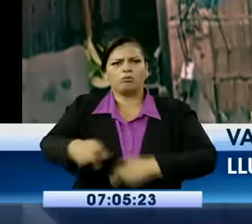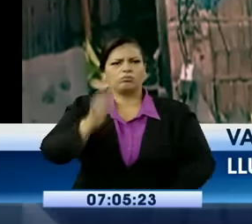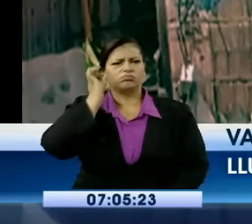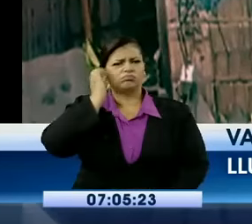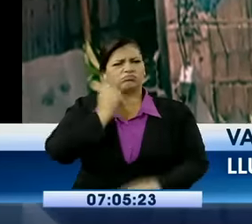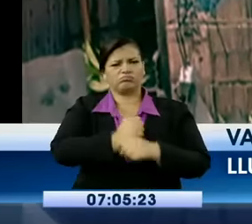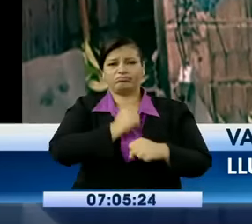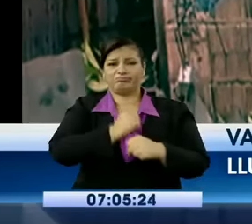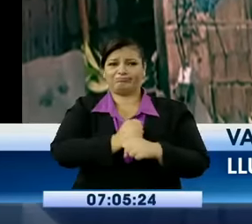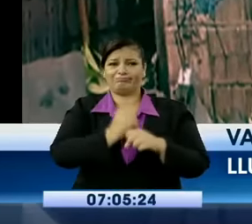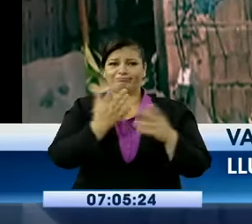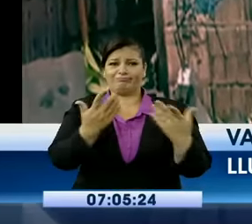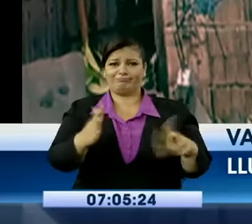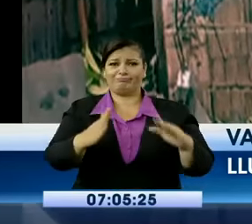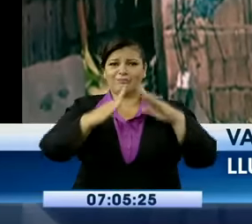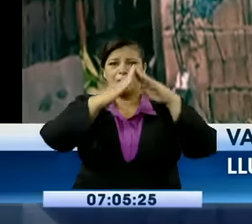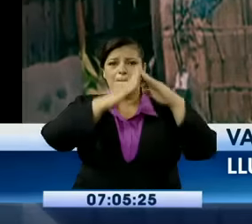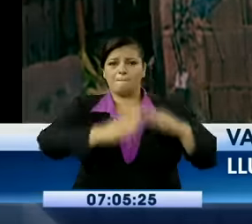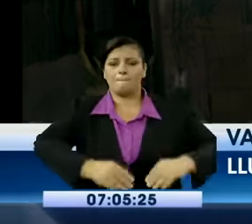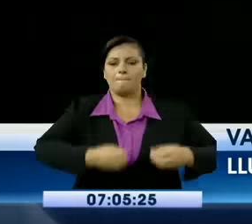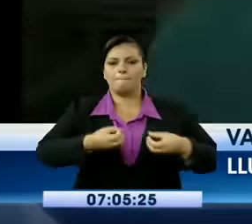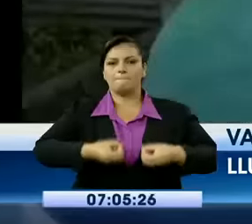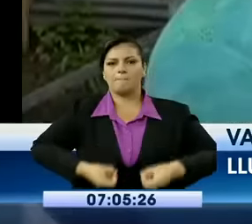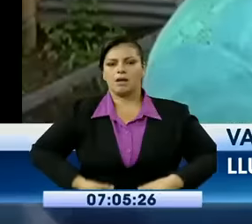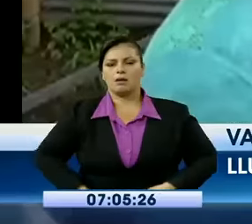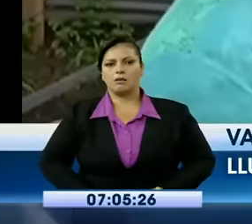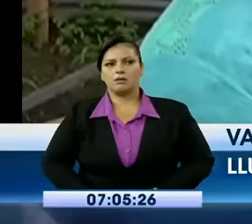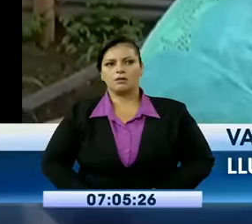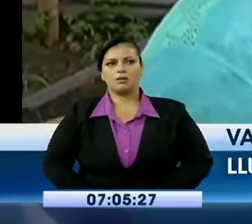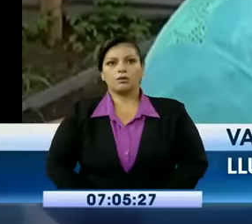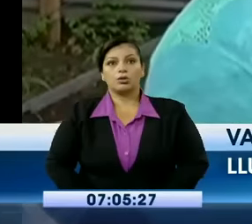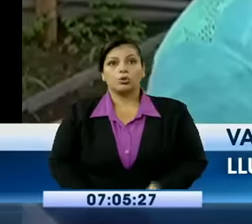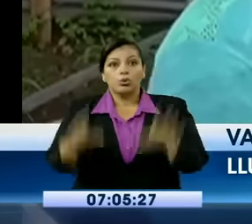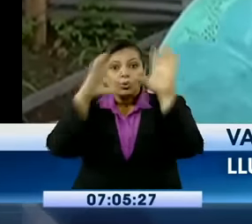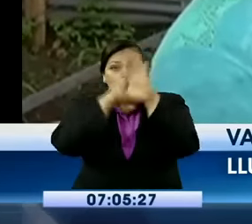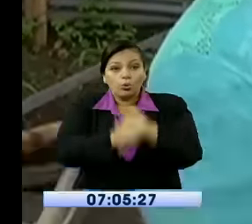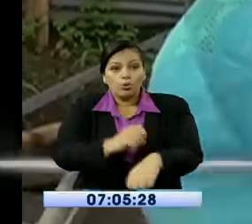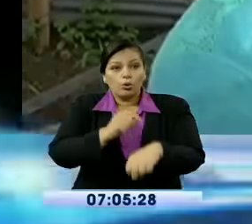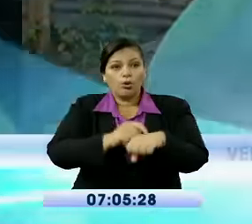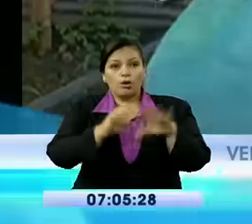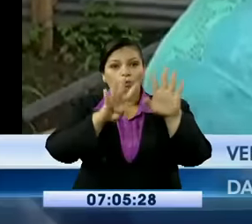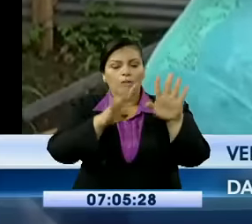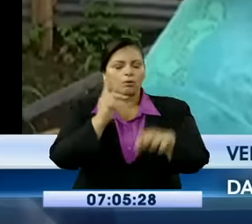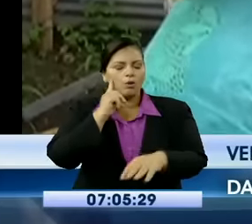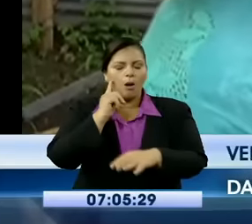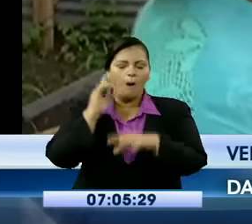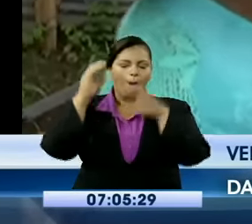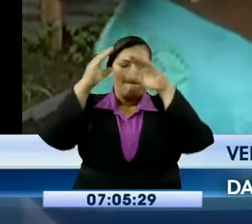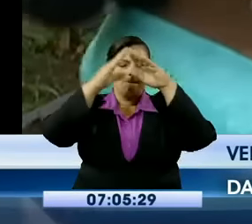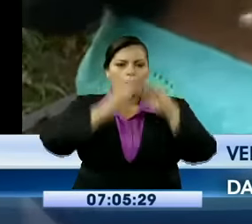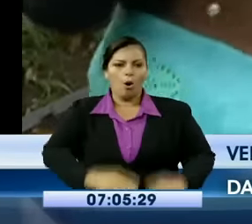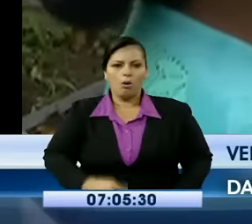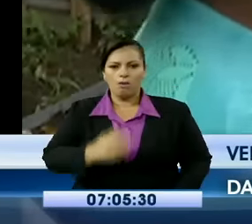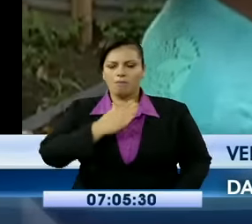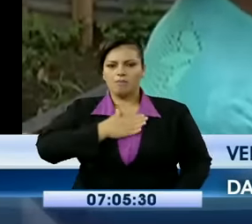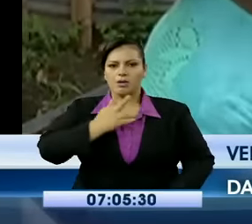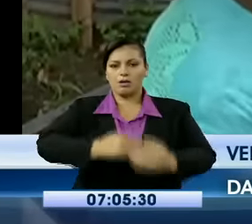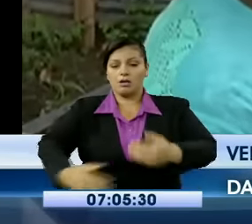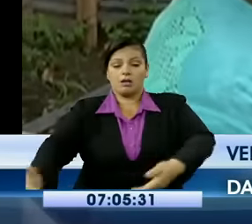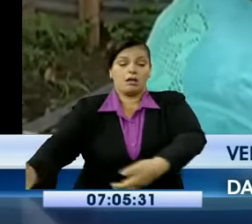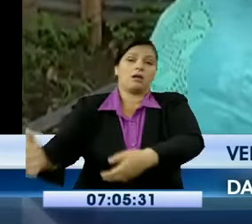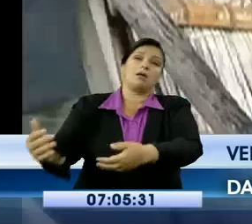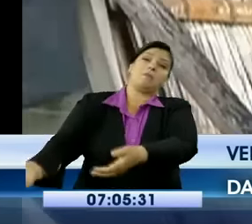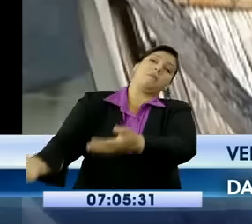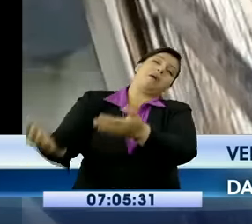damnificada. Como las nueve de la noche y pico, escuché un trueno, así, pum, y yo con mis hijas rebalé todo para allá.